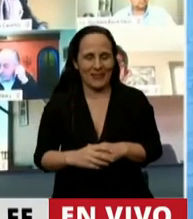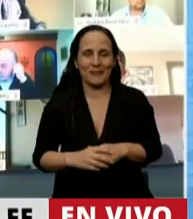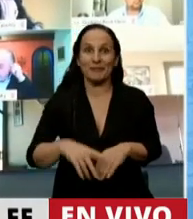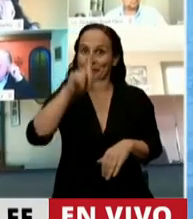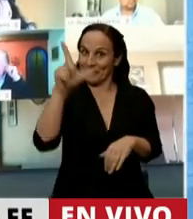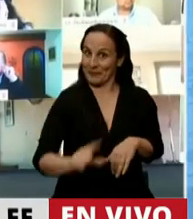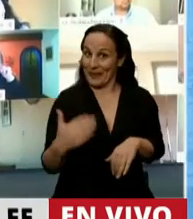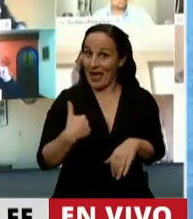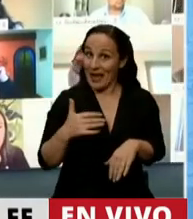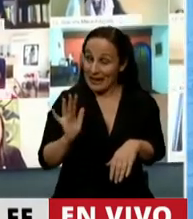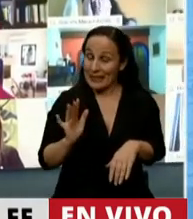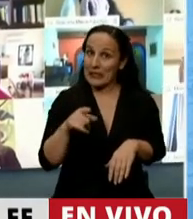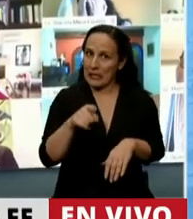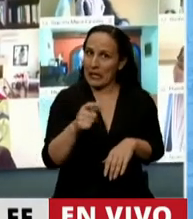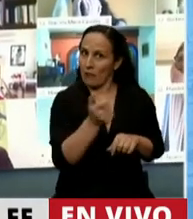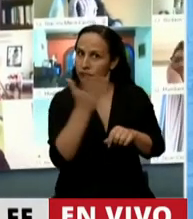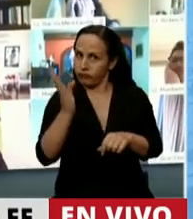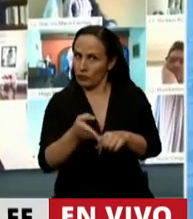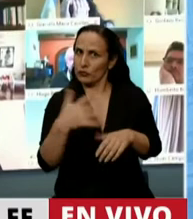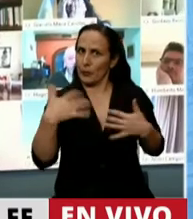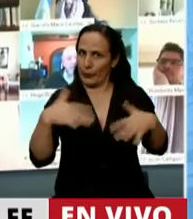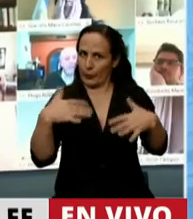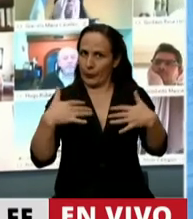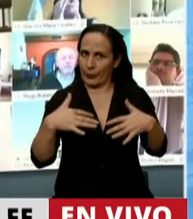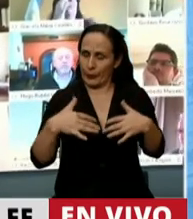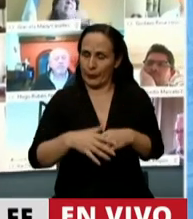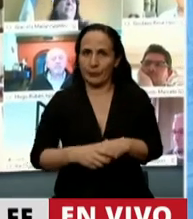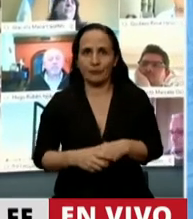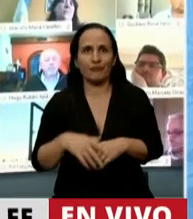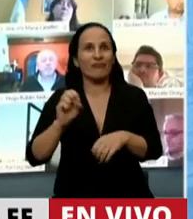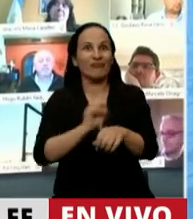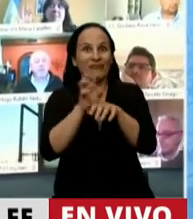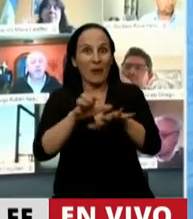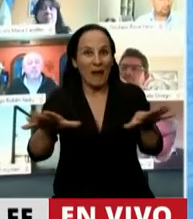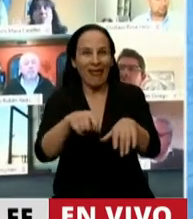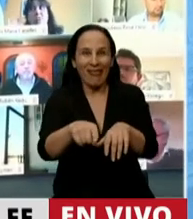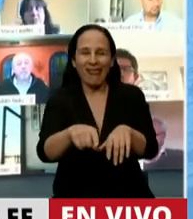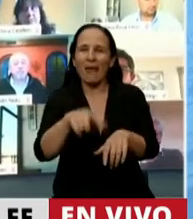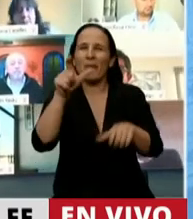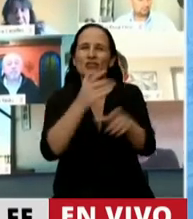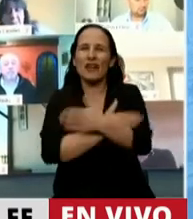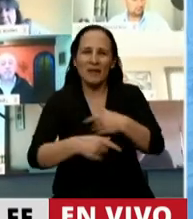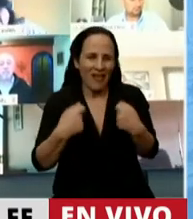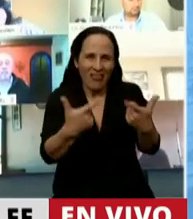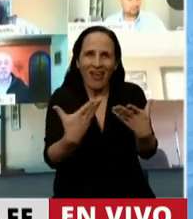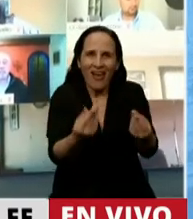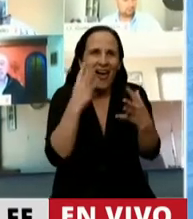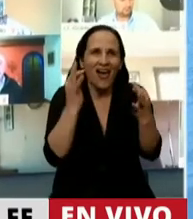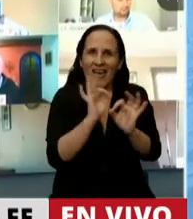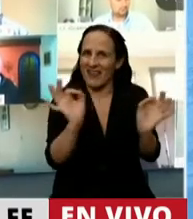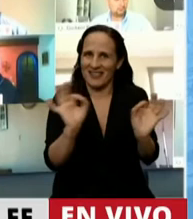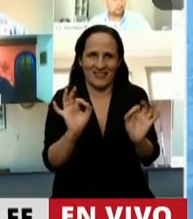es un sector muy importante y en la pandemia no han recibido ningún tipo de ayudas. Es más,